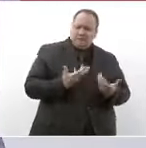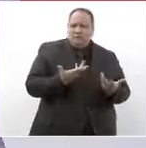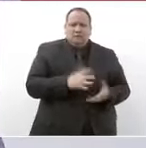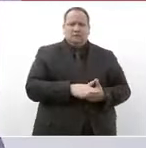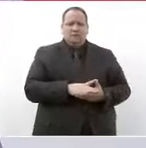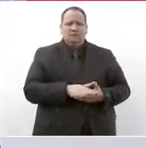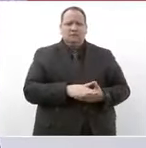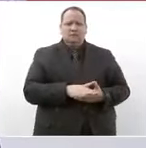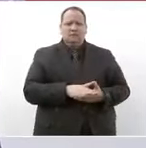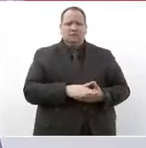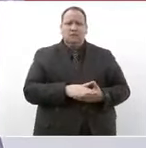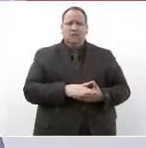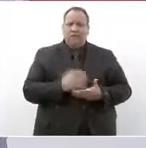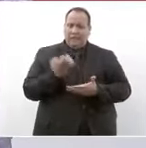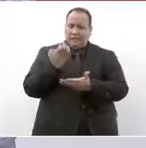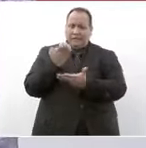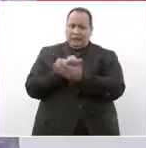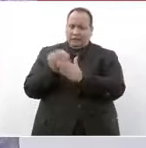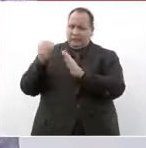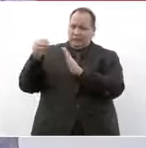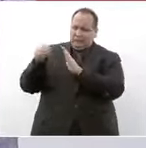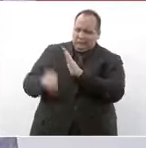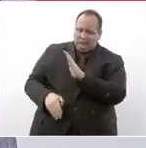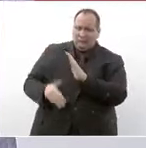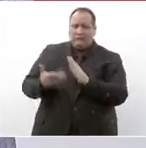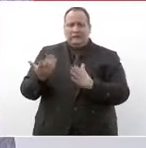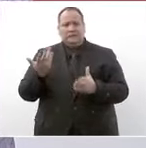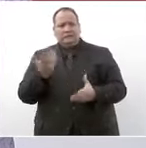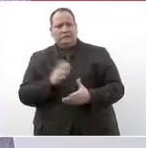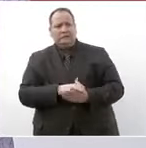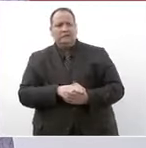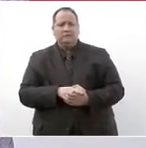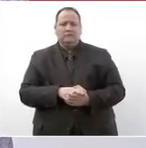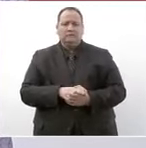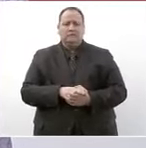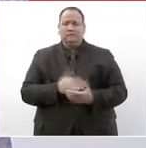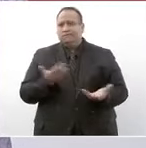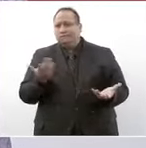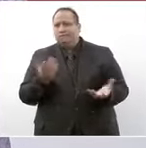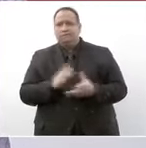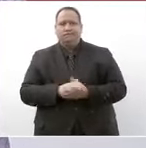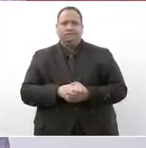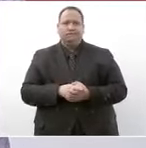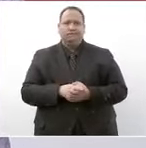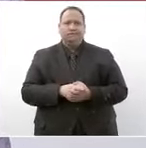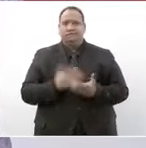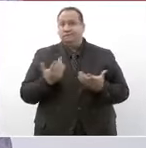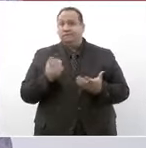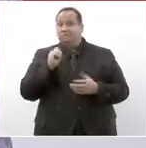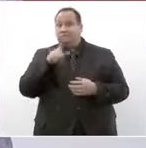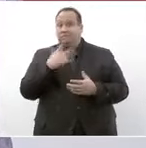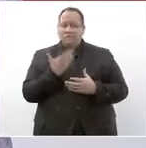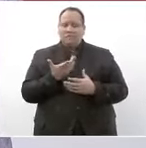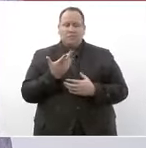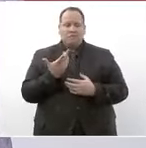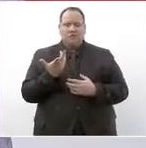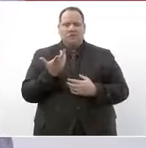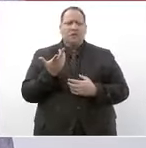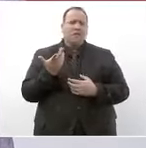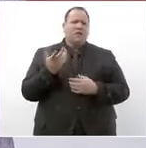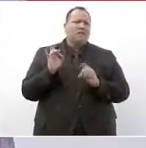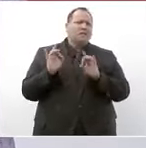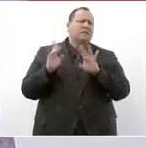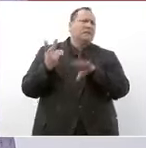la caída de la economía por tener una